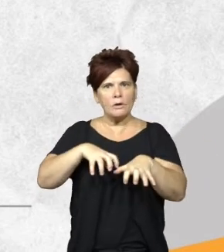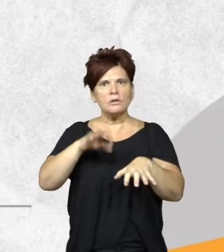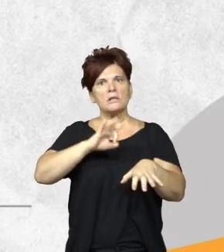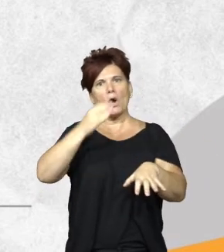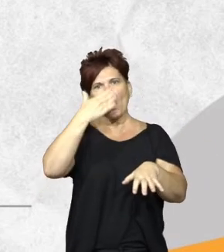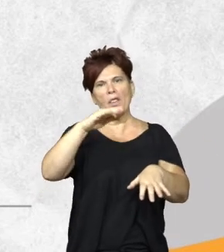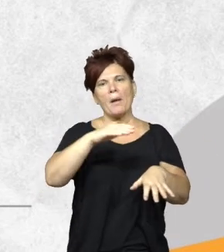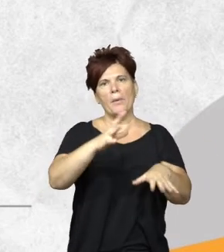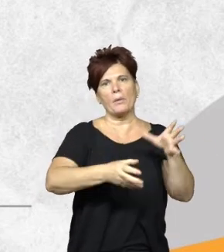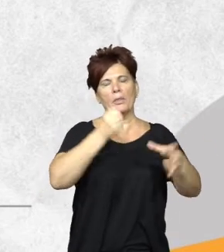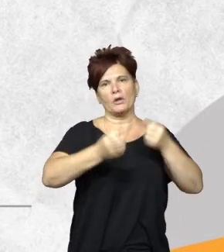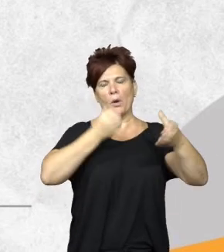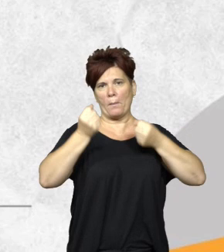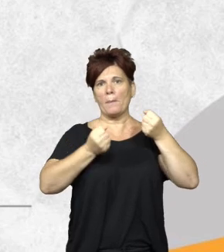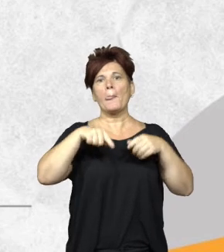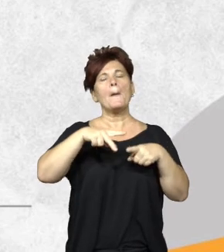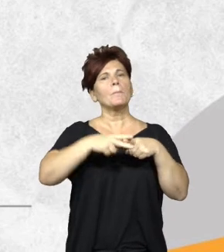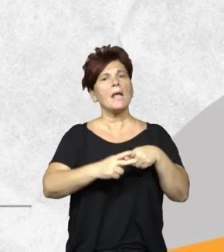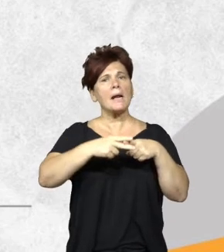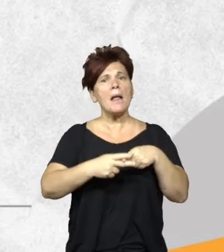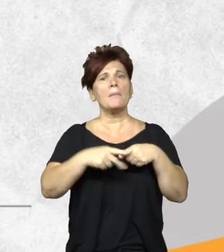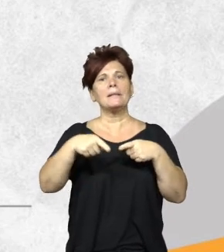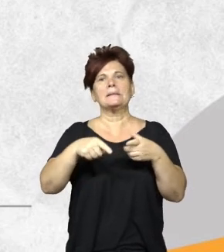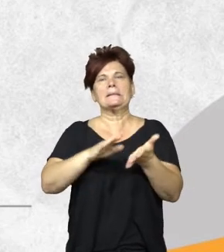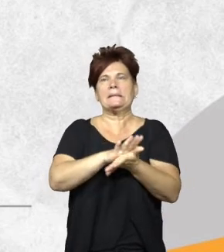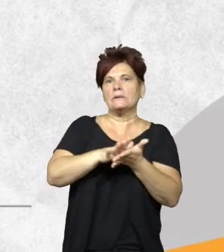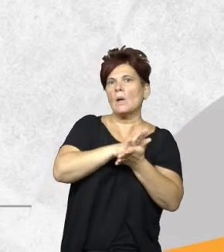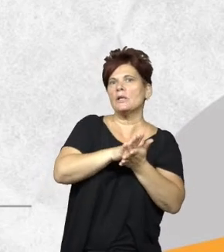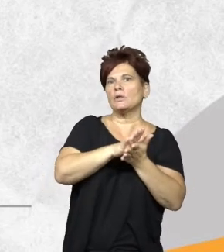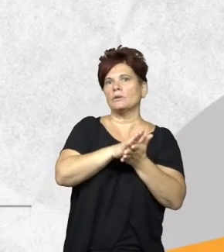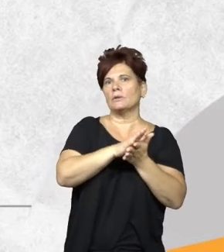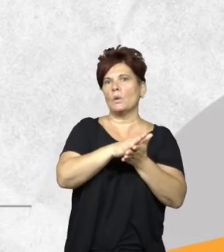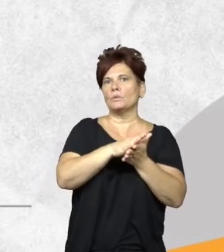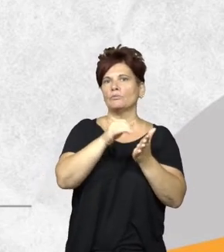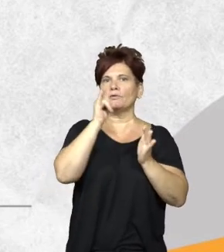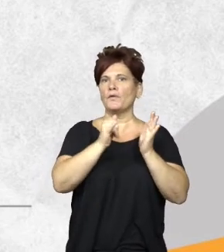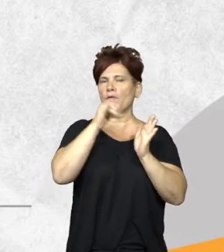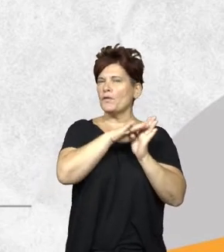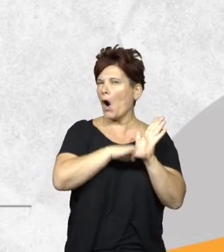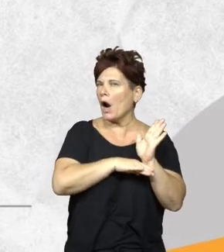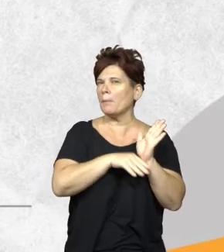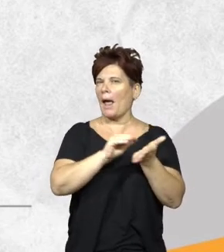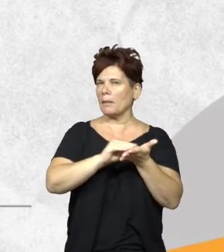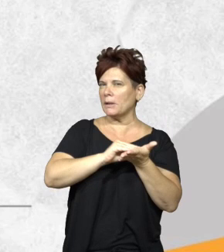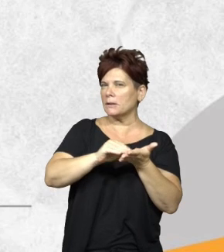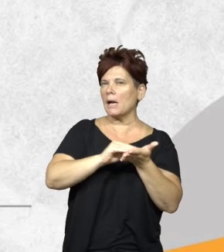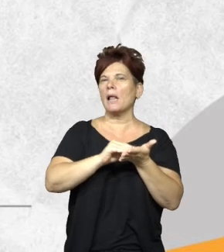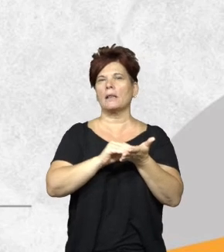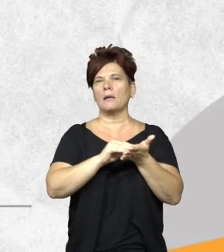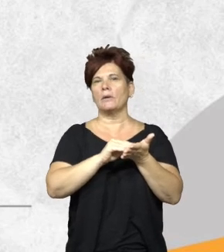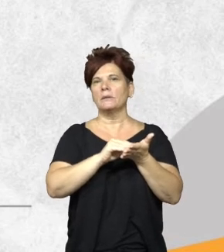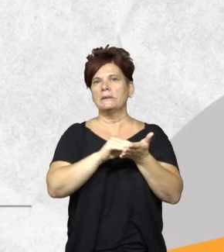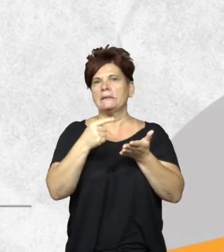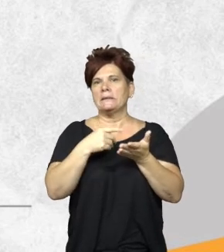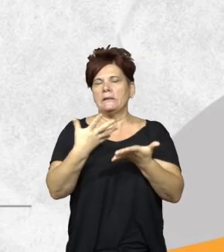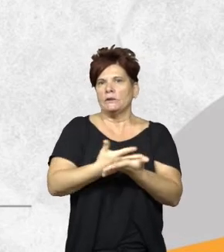y con esto que tienen una herramienta para defenderse ante un eventual sumario administrativo si en una de esas su predio o su fondo fue víctima